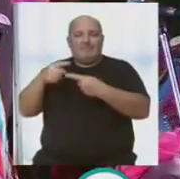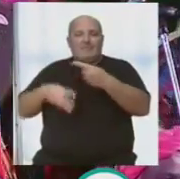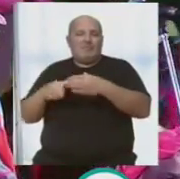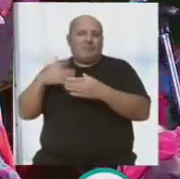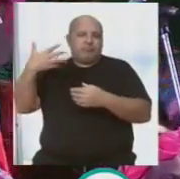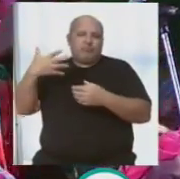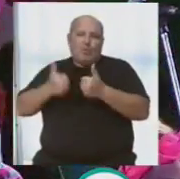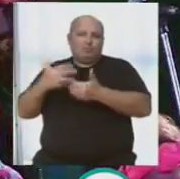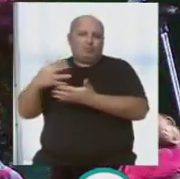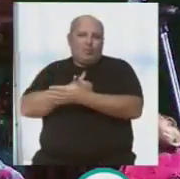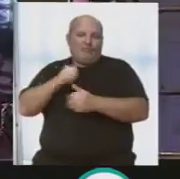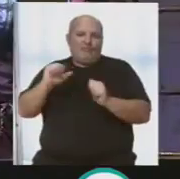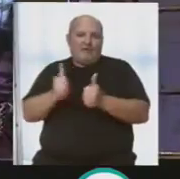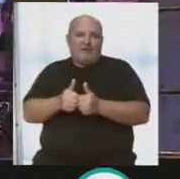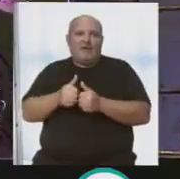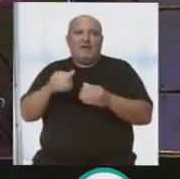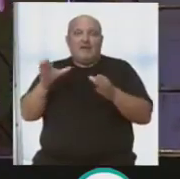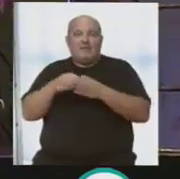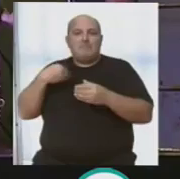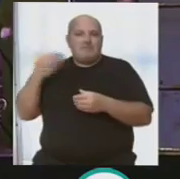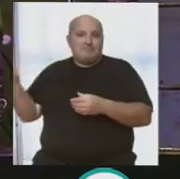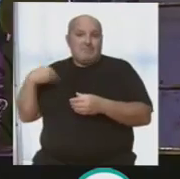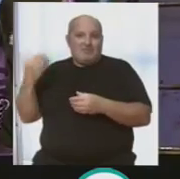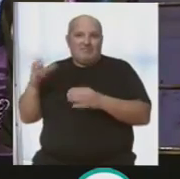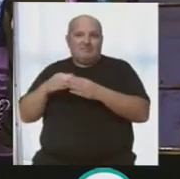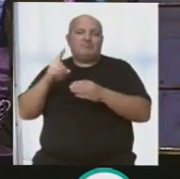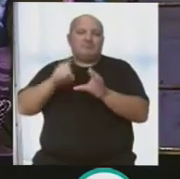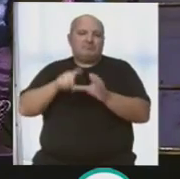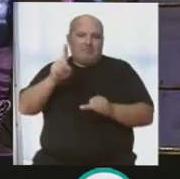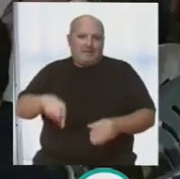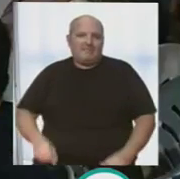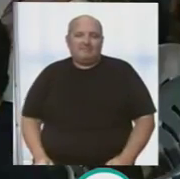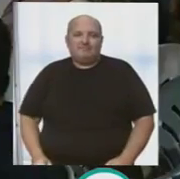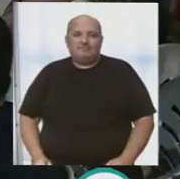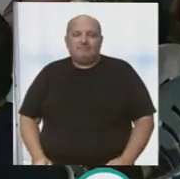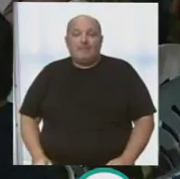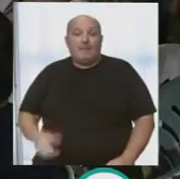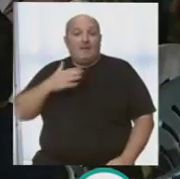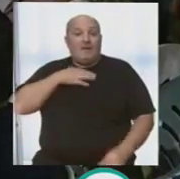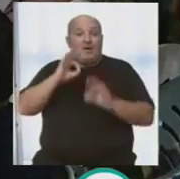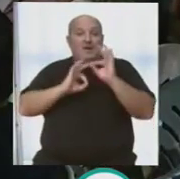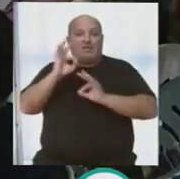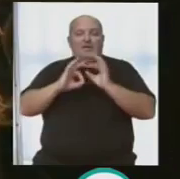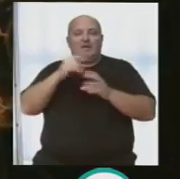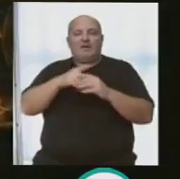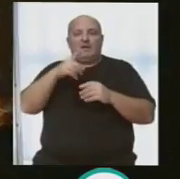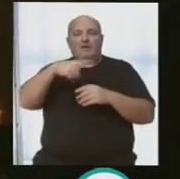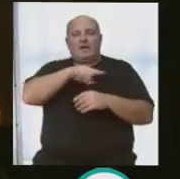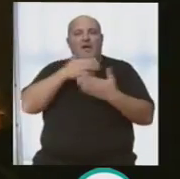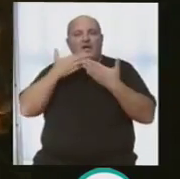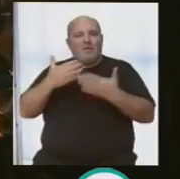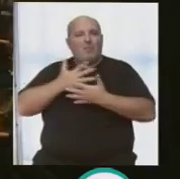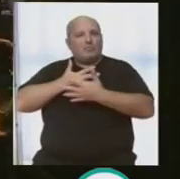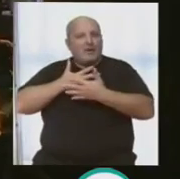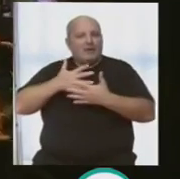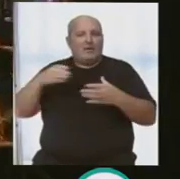y no te quemes todavía, y las comparsas, los prisioneros y los campaneros. Desde la organización agradecen a todos los